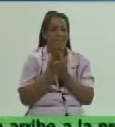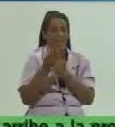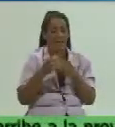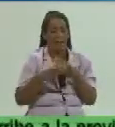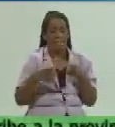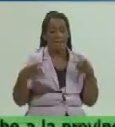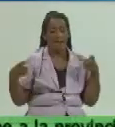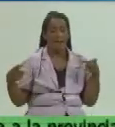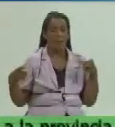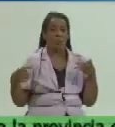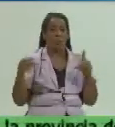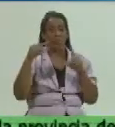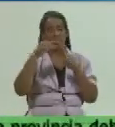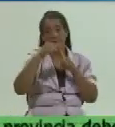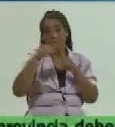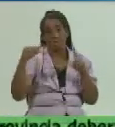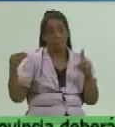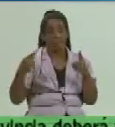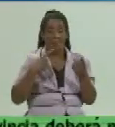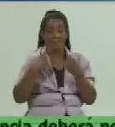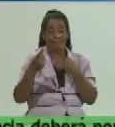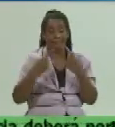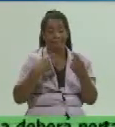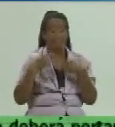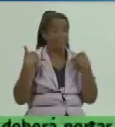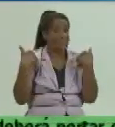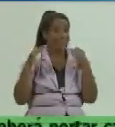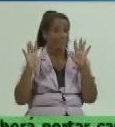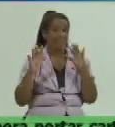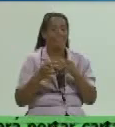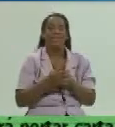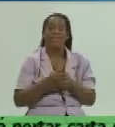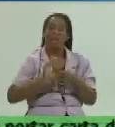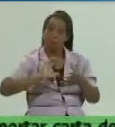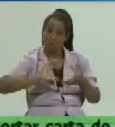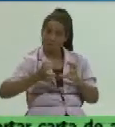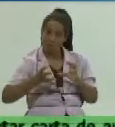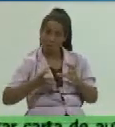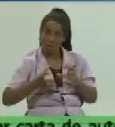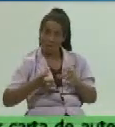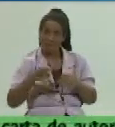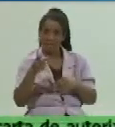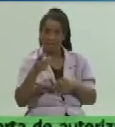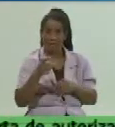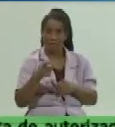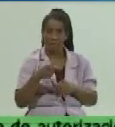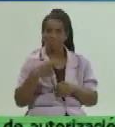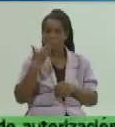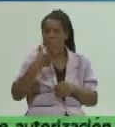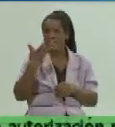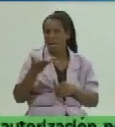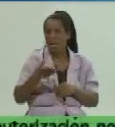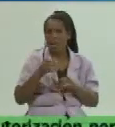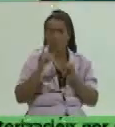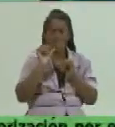este interesantísimo y actual tema de todas maneras le amerita algún comentario final algún mensaje